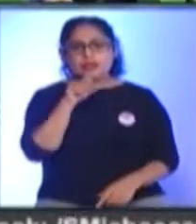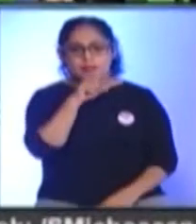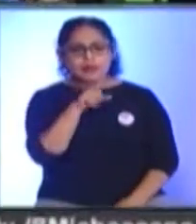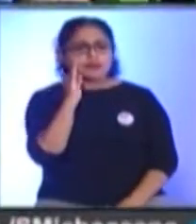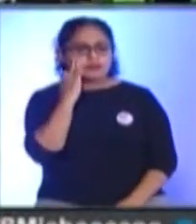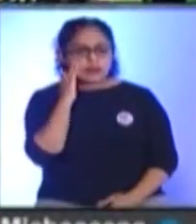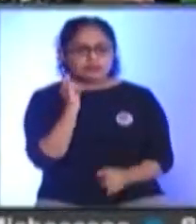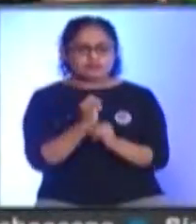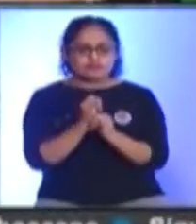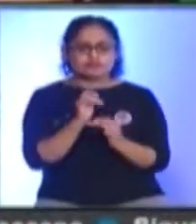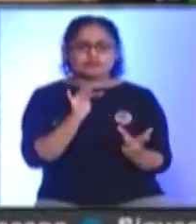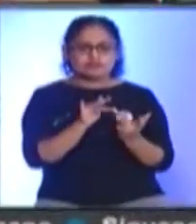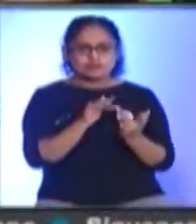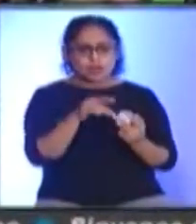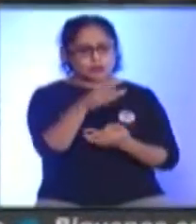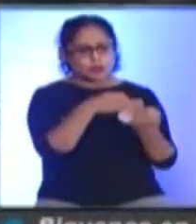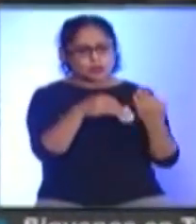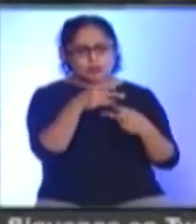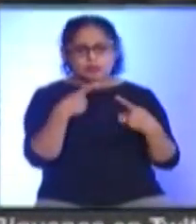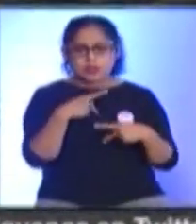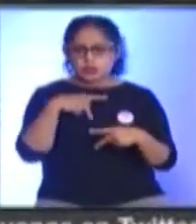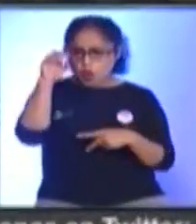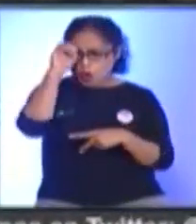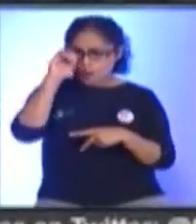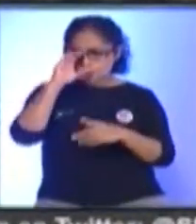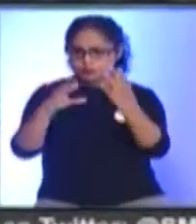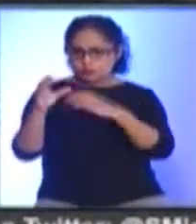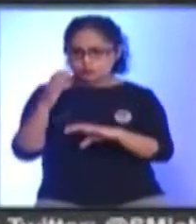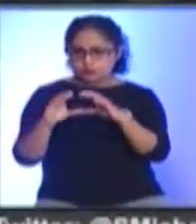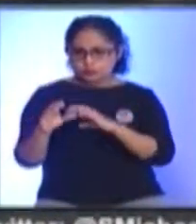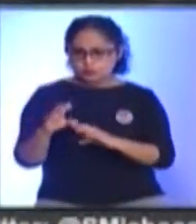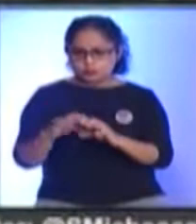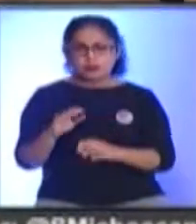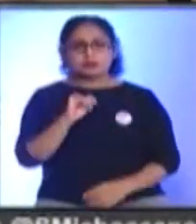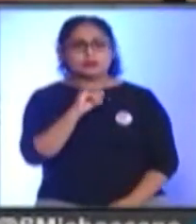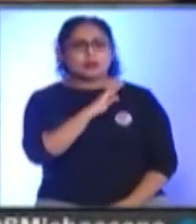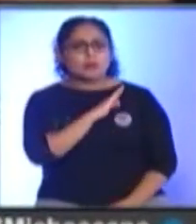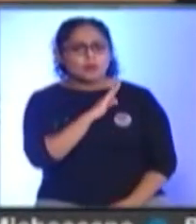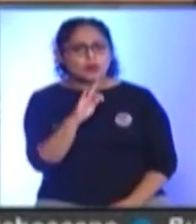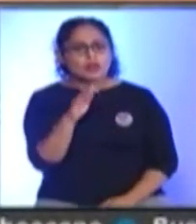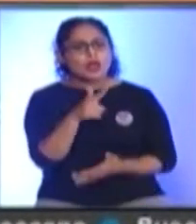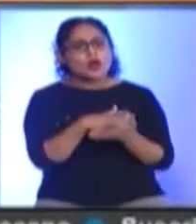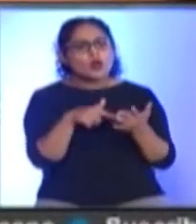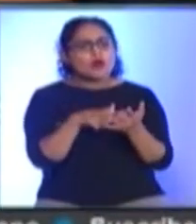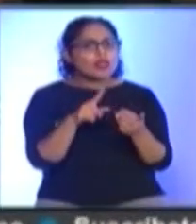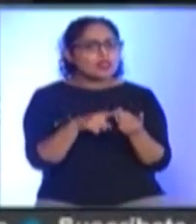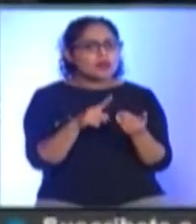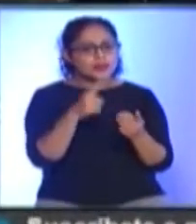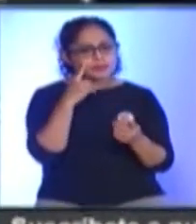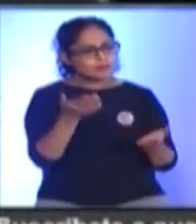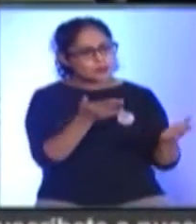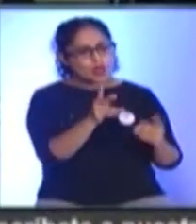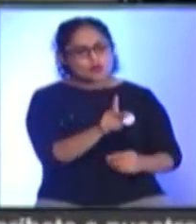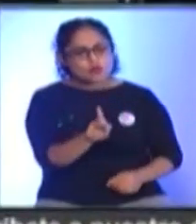Donde nuestros Usuarios Comparten su sentir Y sus opiniones Y aquellos Que quieren mostrar Del lugar Donde habitan El pueblo